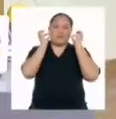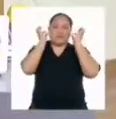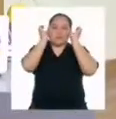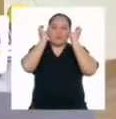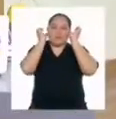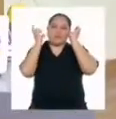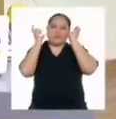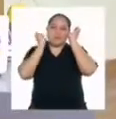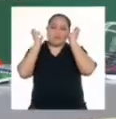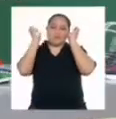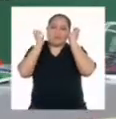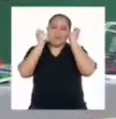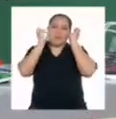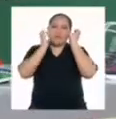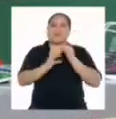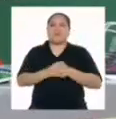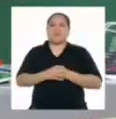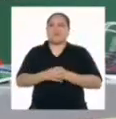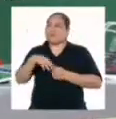en mis audífonos.